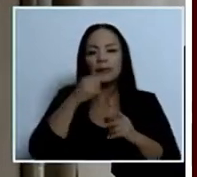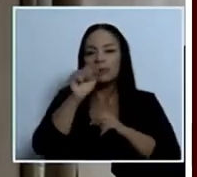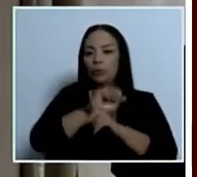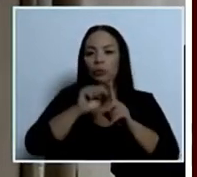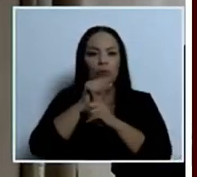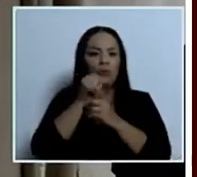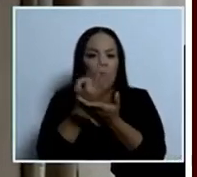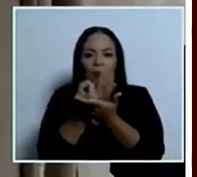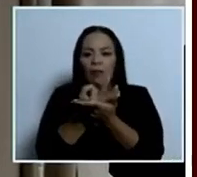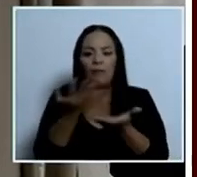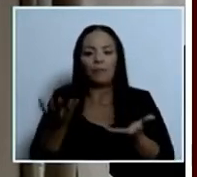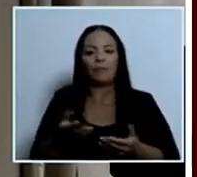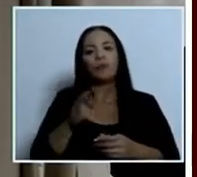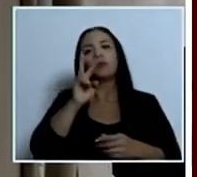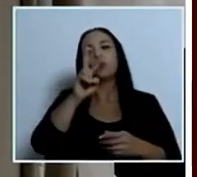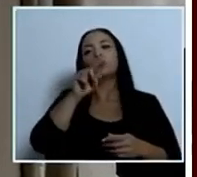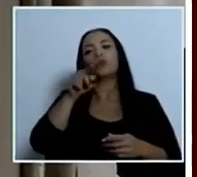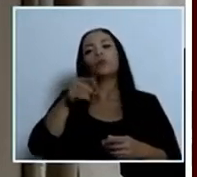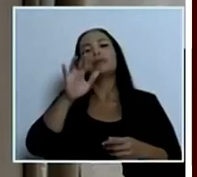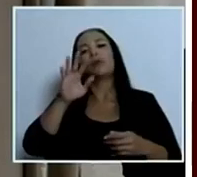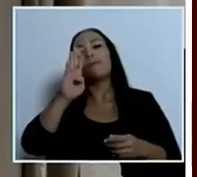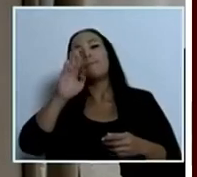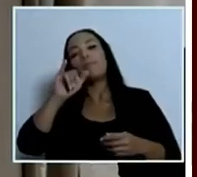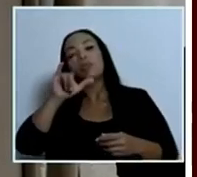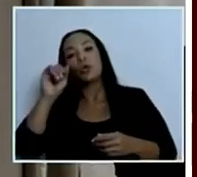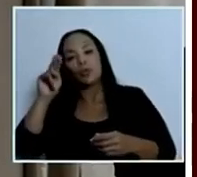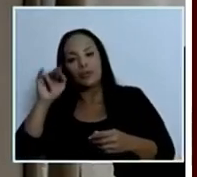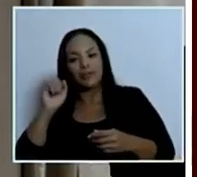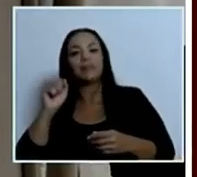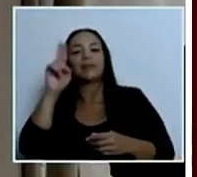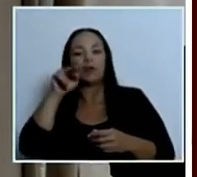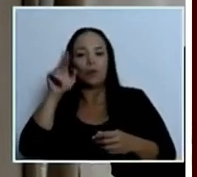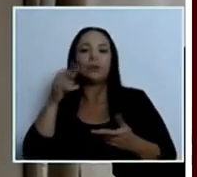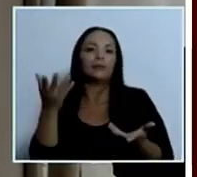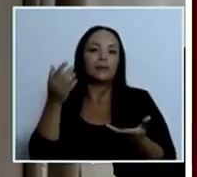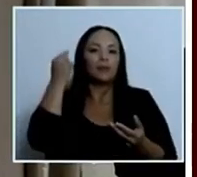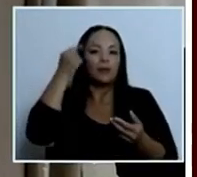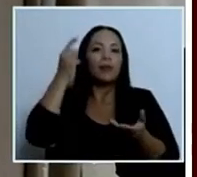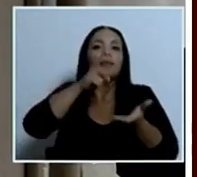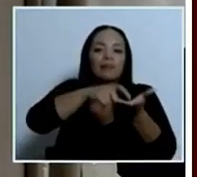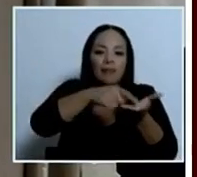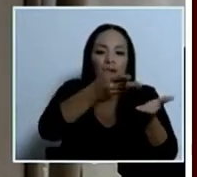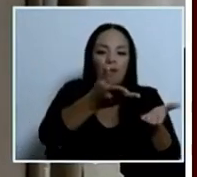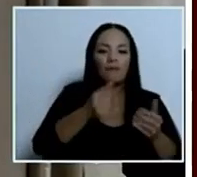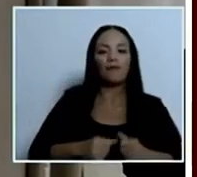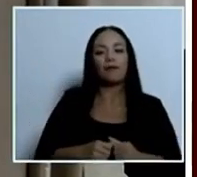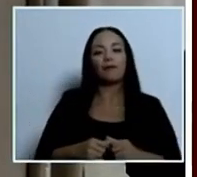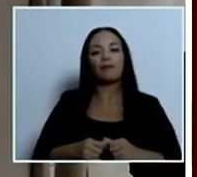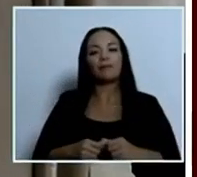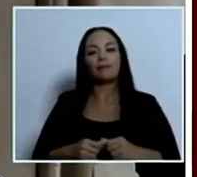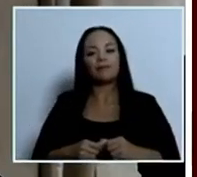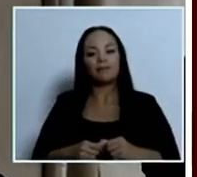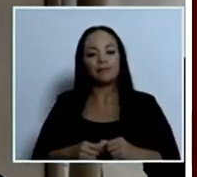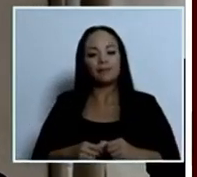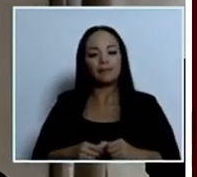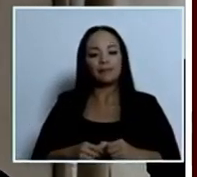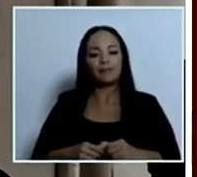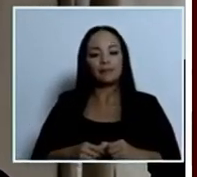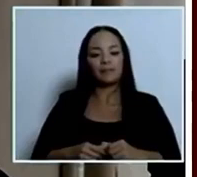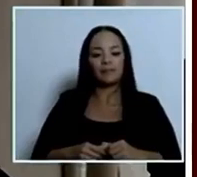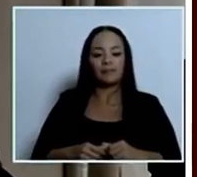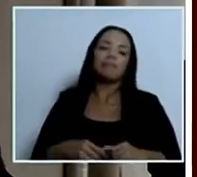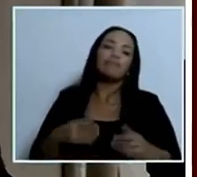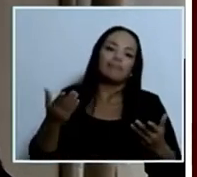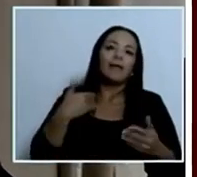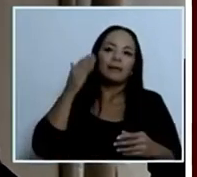cerca de 2.5 billones de colones lo que el Estado le debe en uno de los componentes de la deuda bueno está manifestado que la Caja